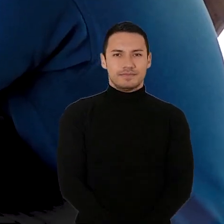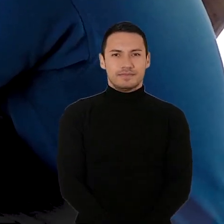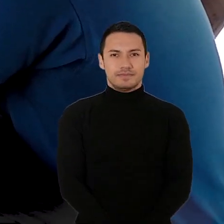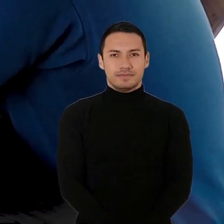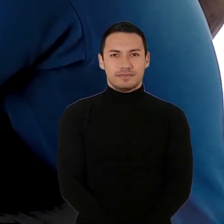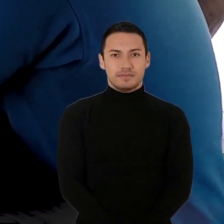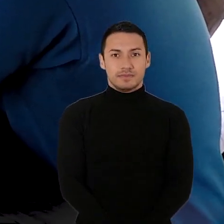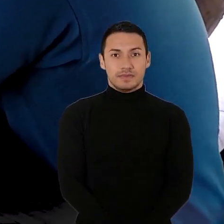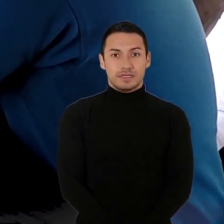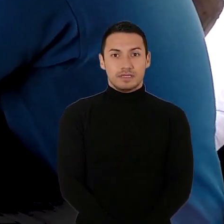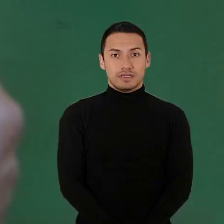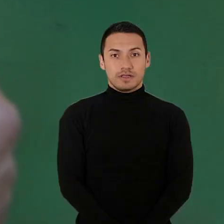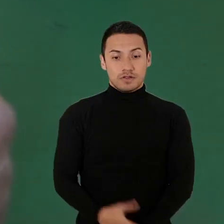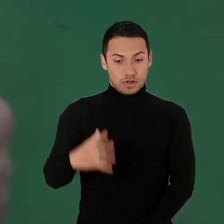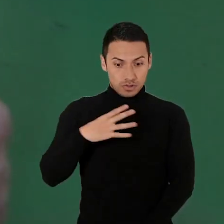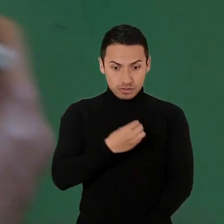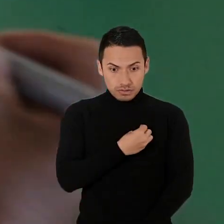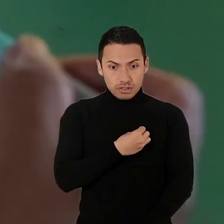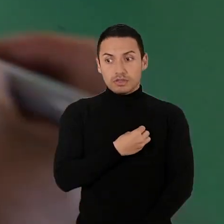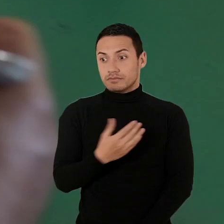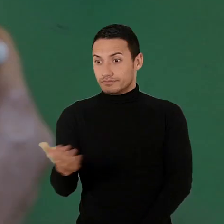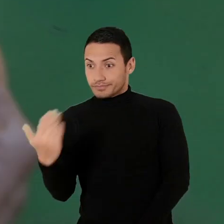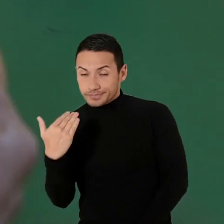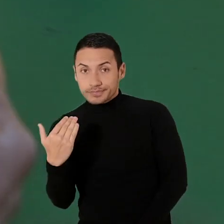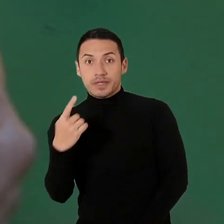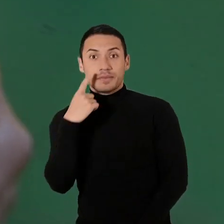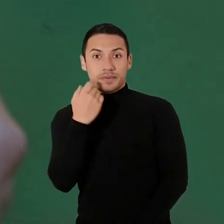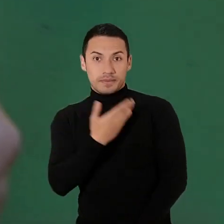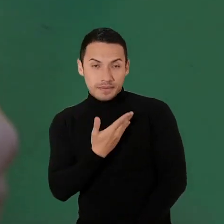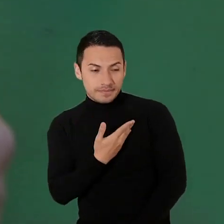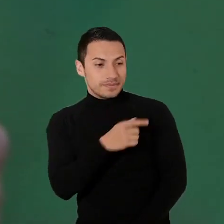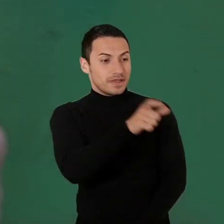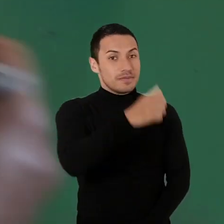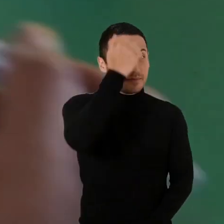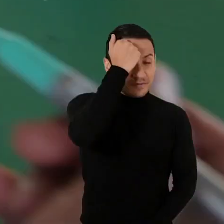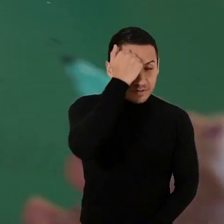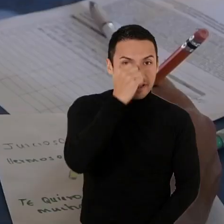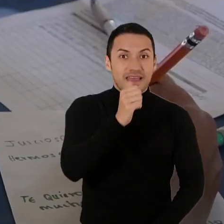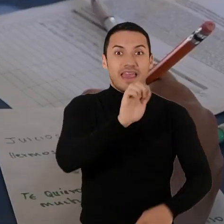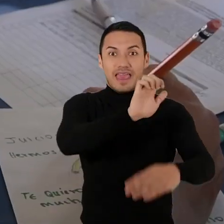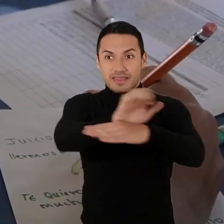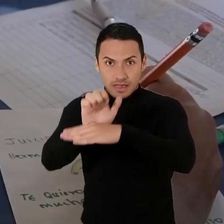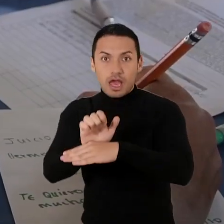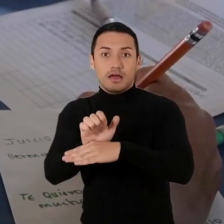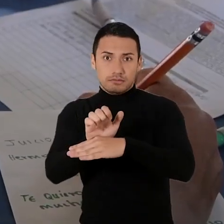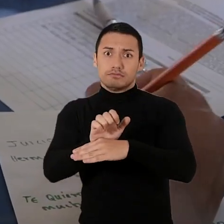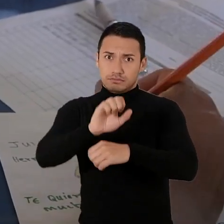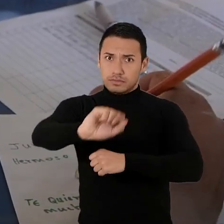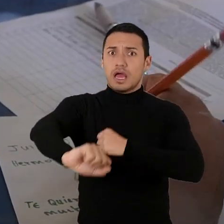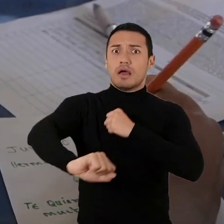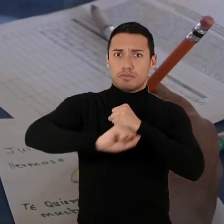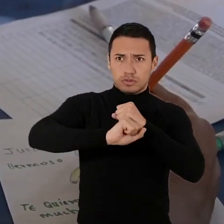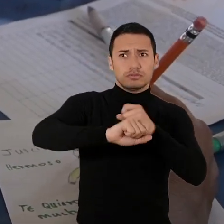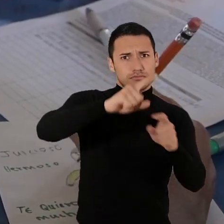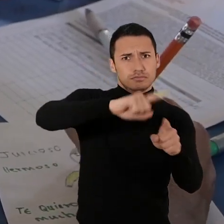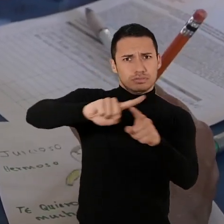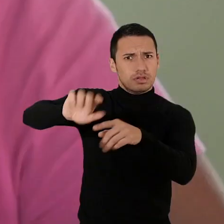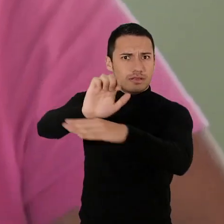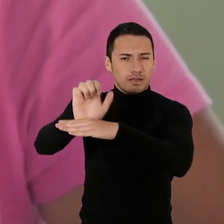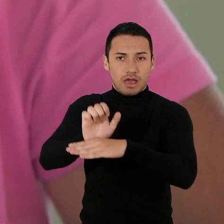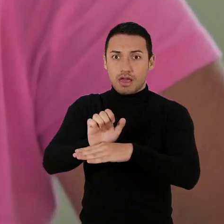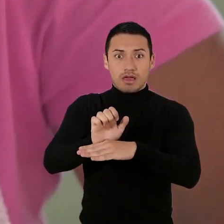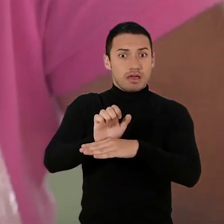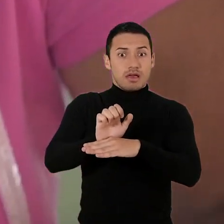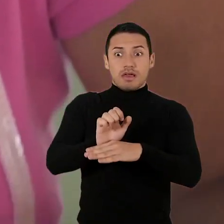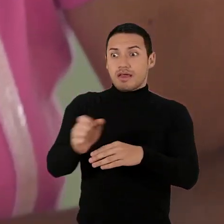Si no hubiésemos aunado esfuerzos entre padres de familia, maestros, entidades, porque hemos contado con el